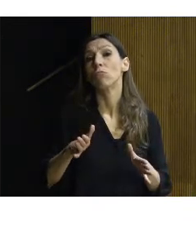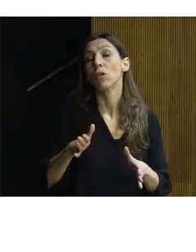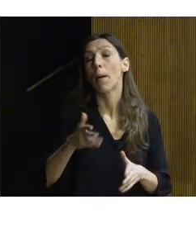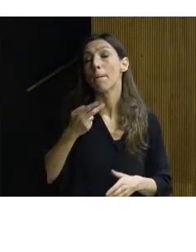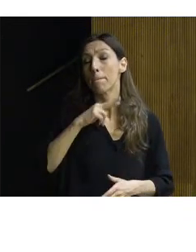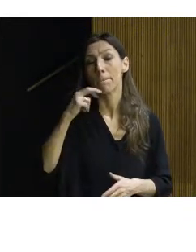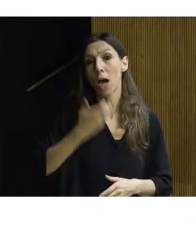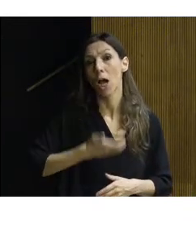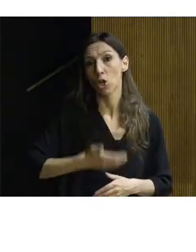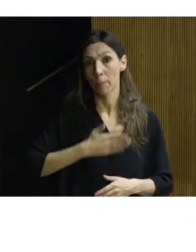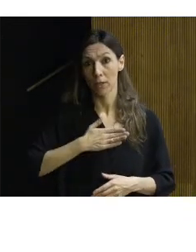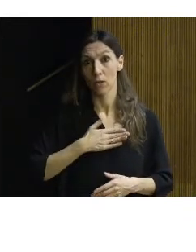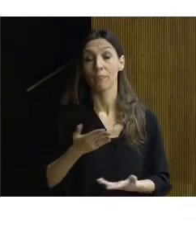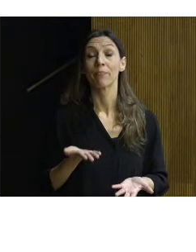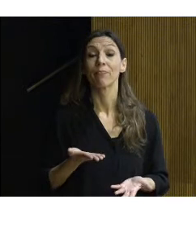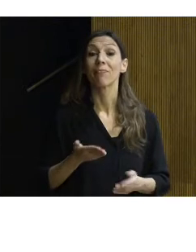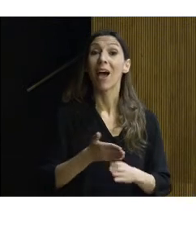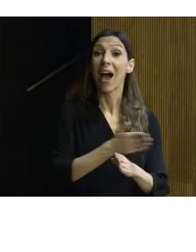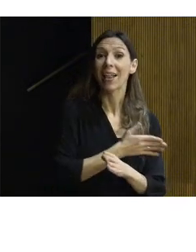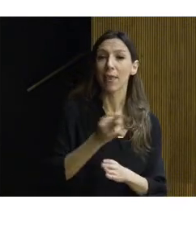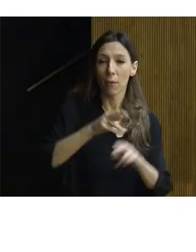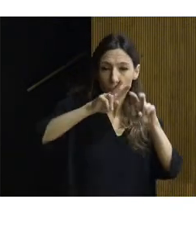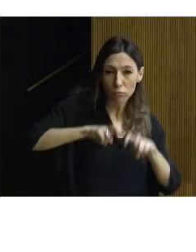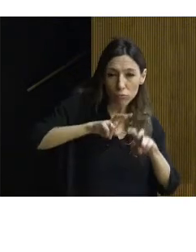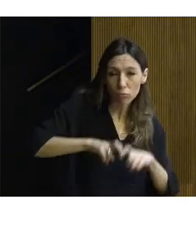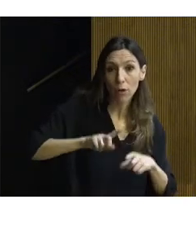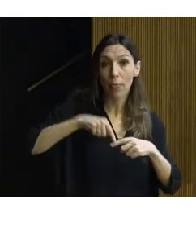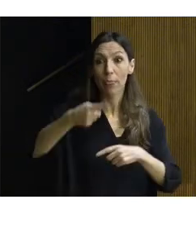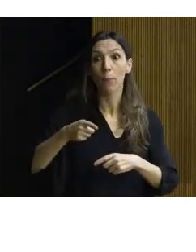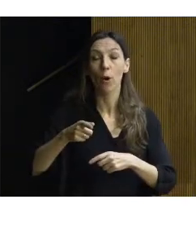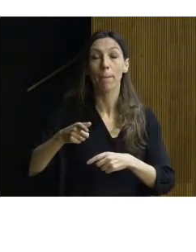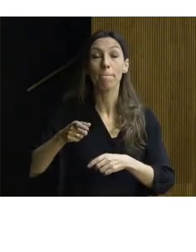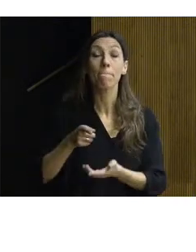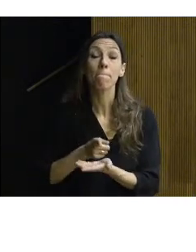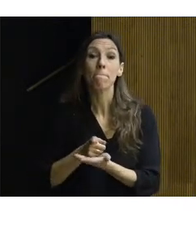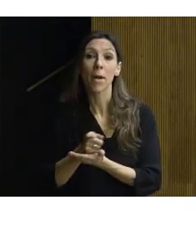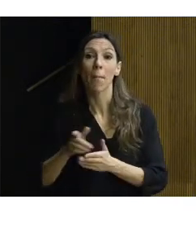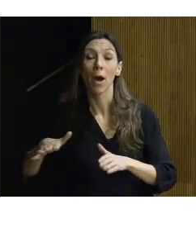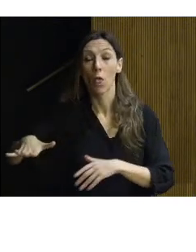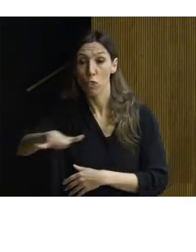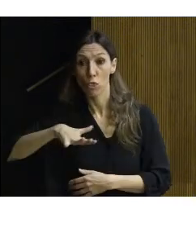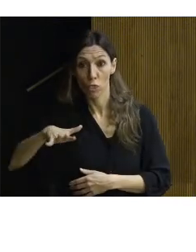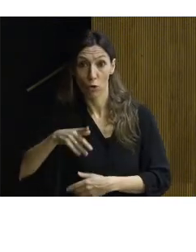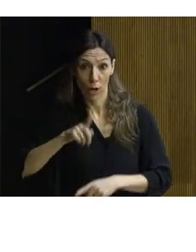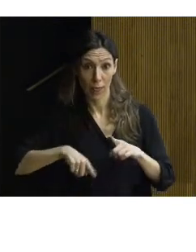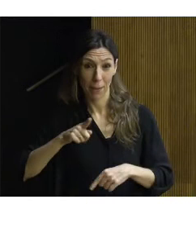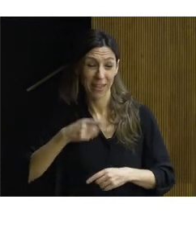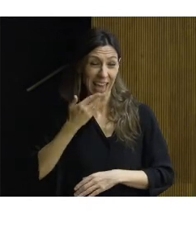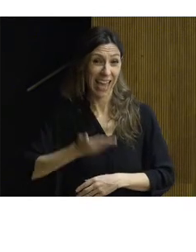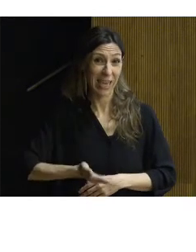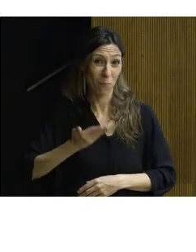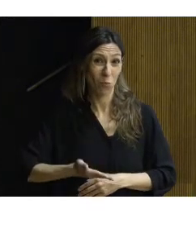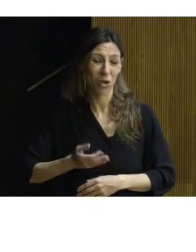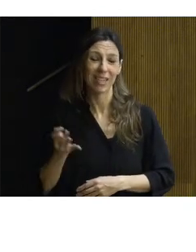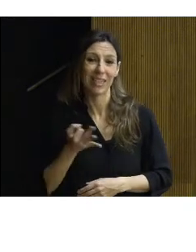de intervenir y, además, hacer un mapa de las zonas que aportan, diferenciando los que son esenciales y secundarios. Cumplir esta fase será fundamental